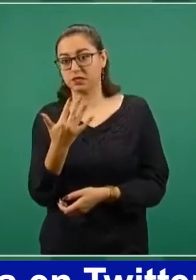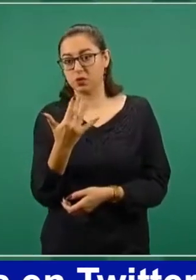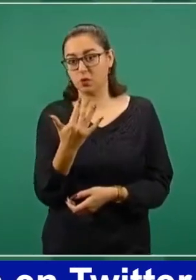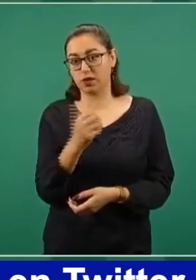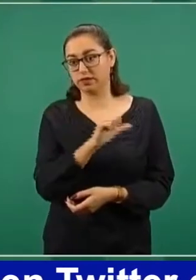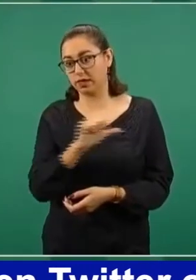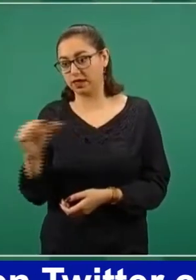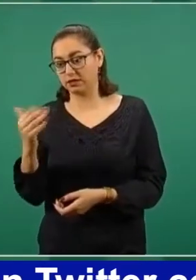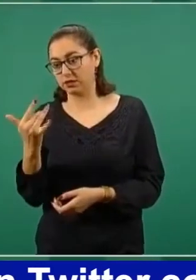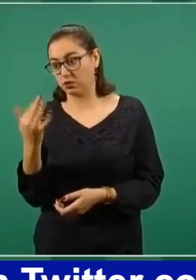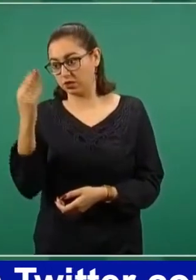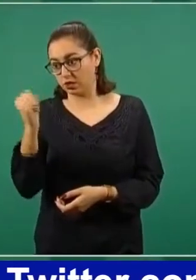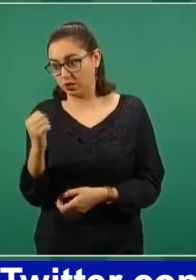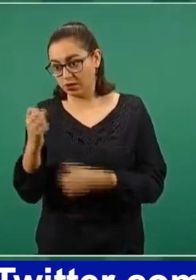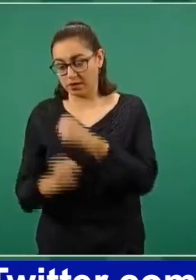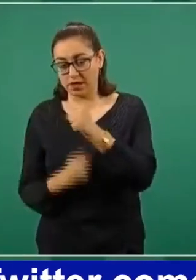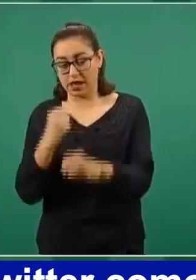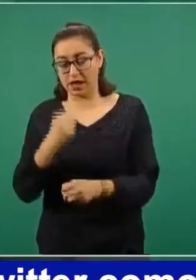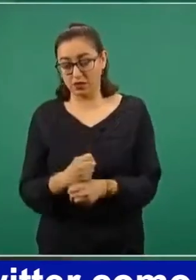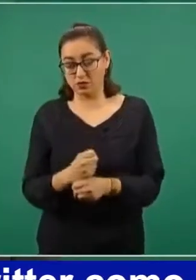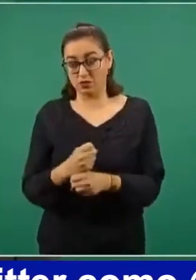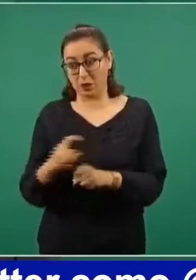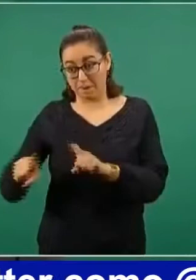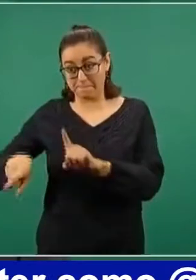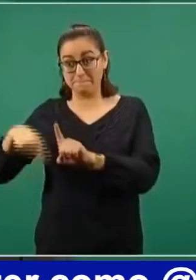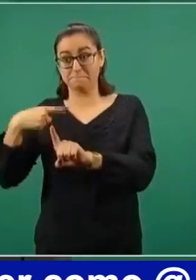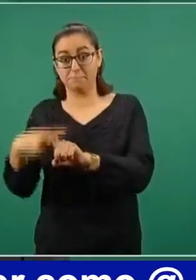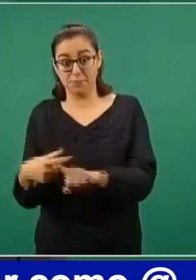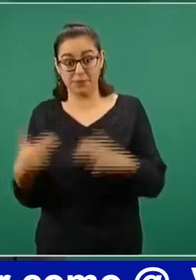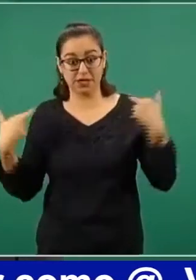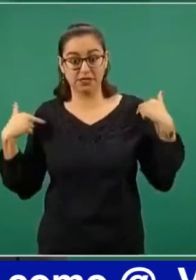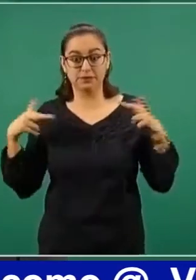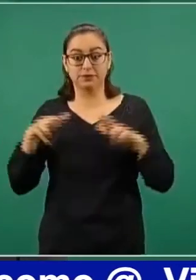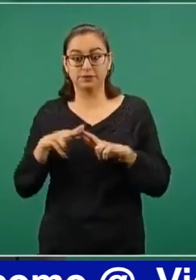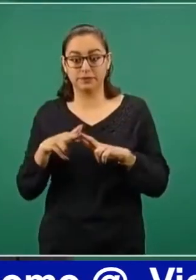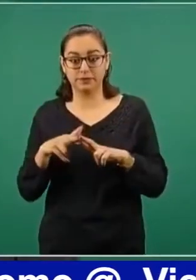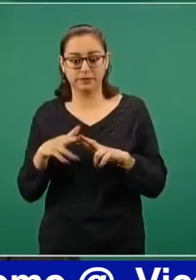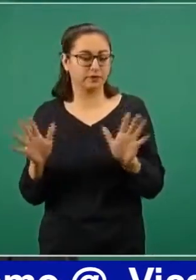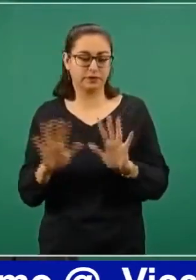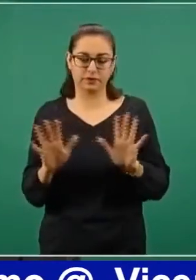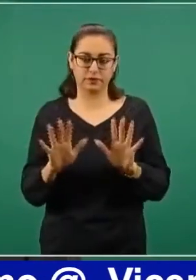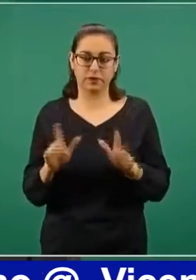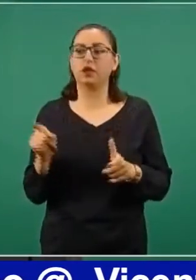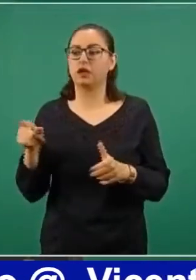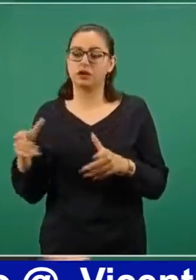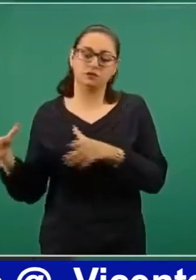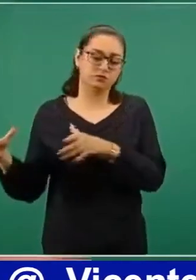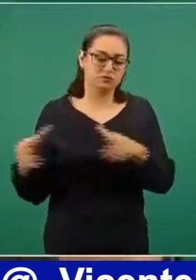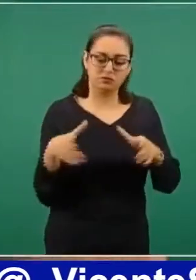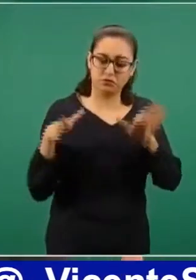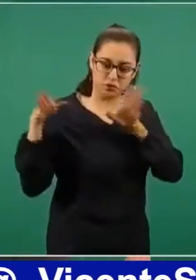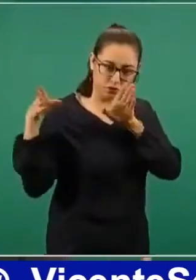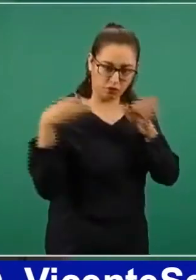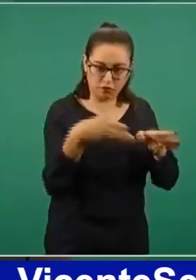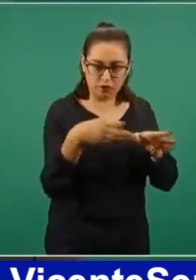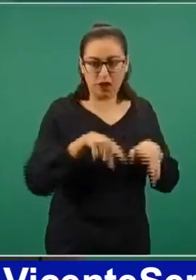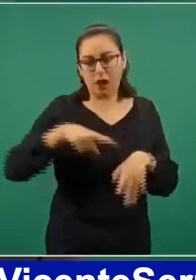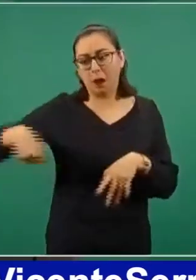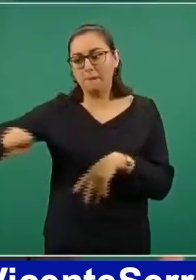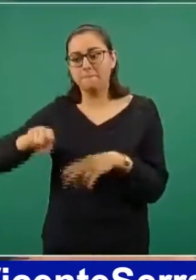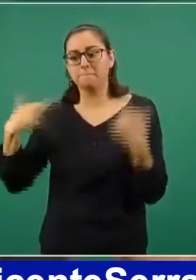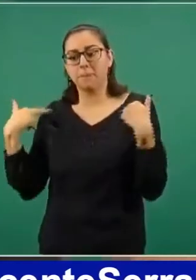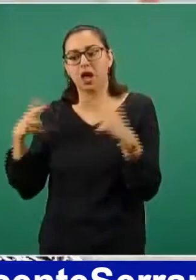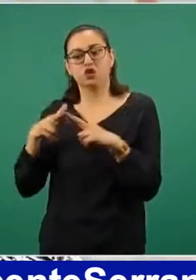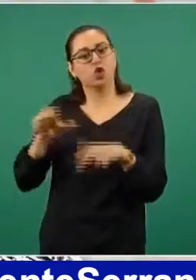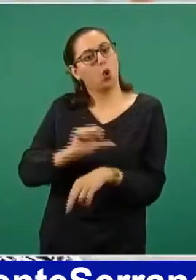el sector educativo se dota de nuevos recursos, nuevos recursos de las mismas instituciones, pero es complementario